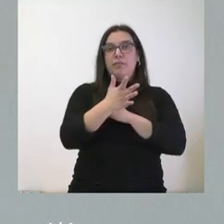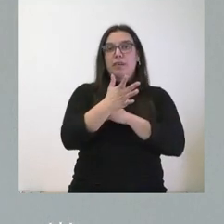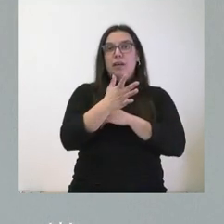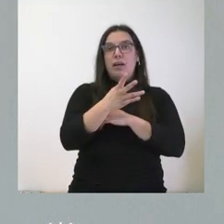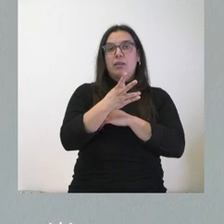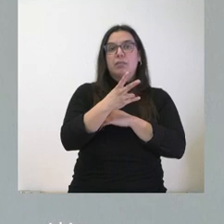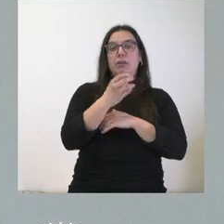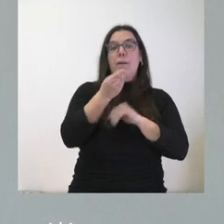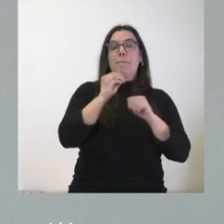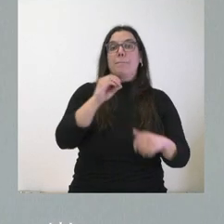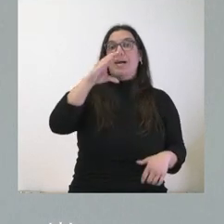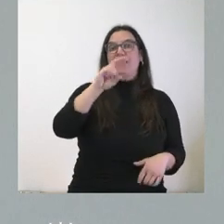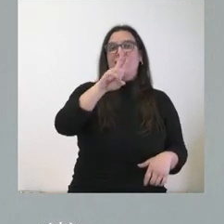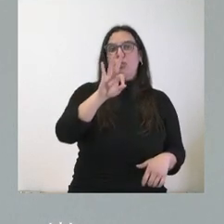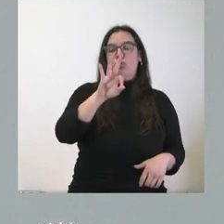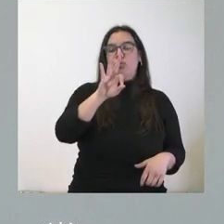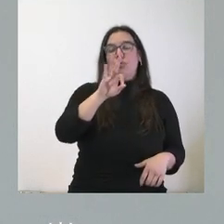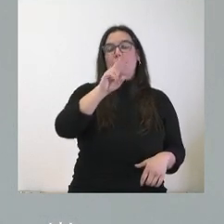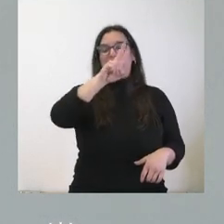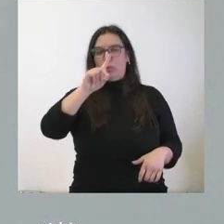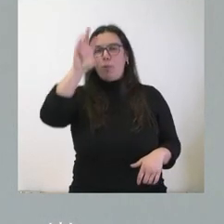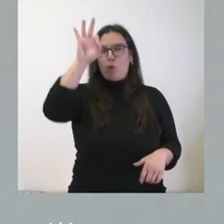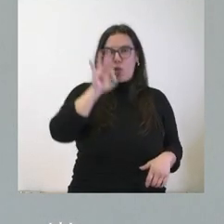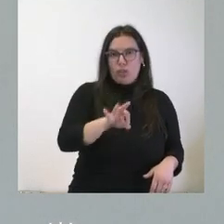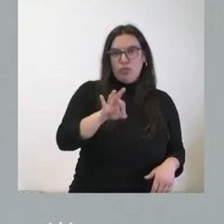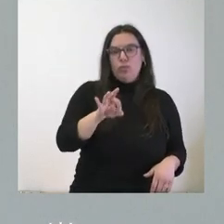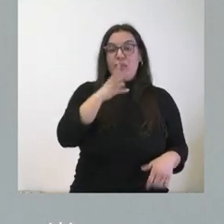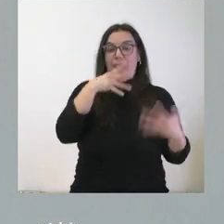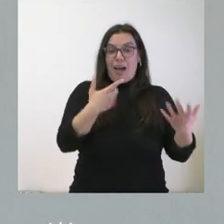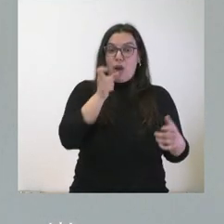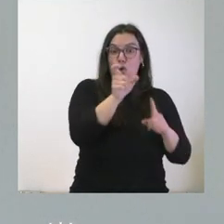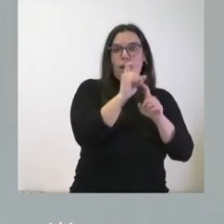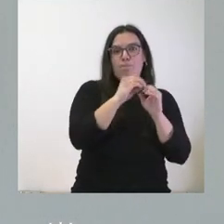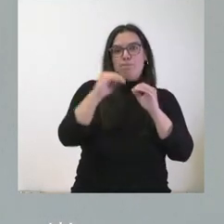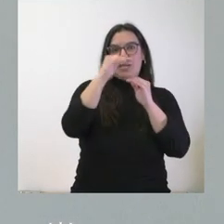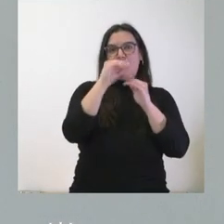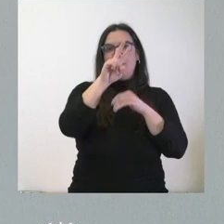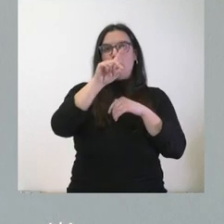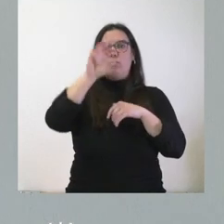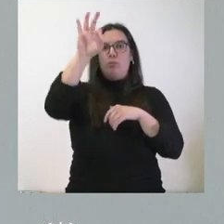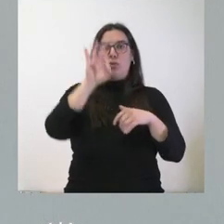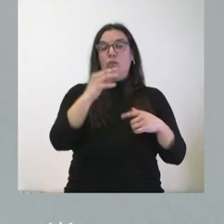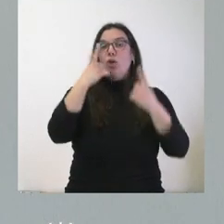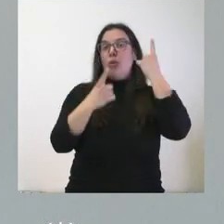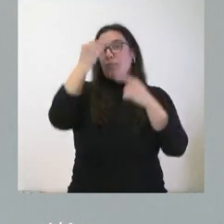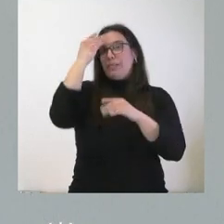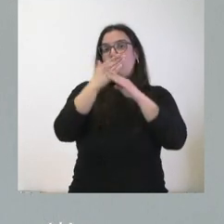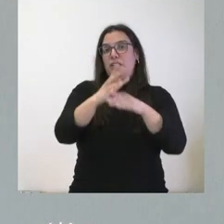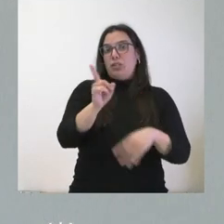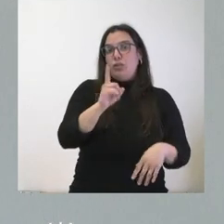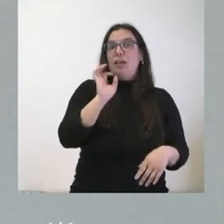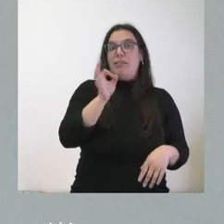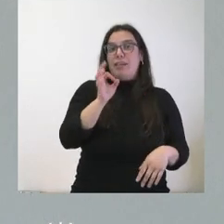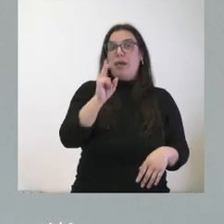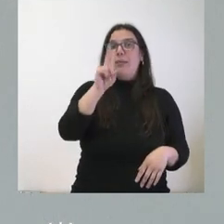21% sobre la cantidad actualmente existente, que, si bien a algunos les puede parecer insuficiente, es verdad que un